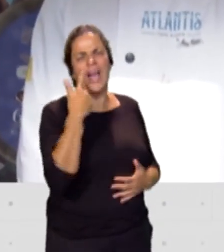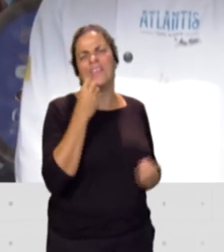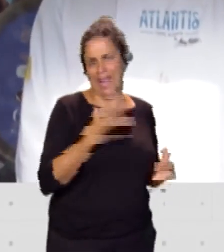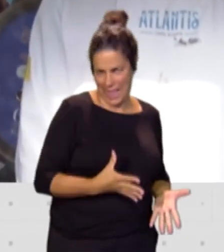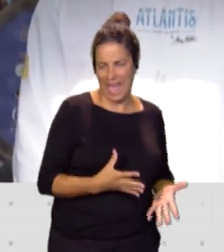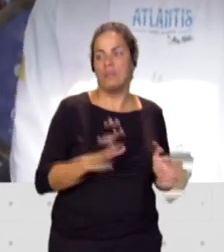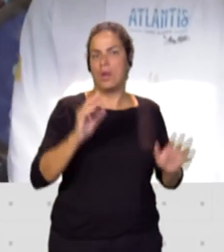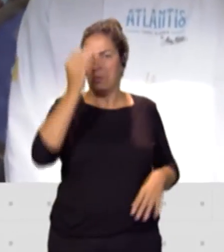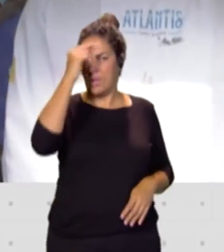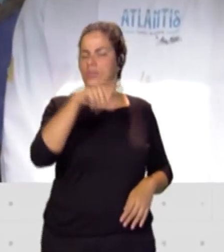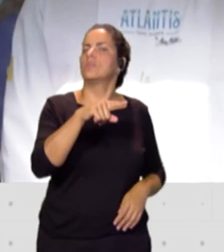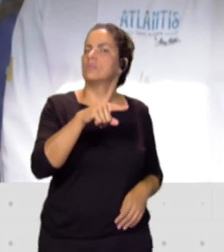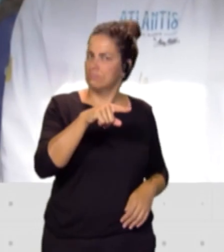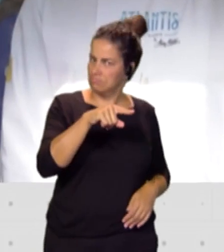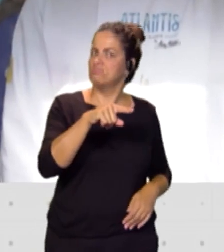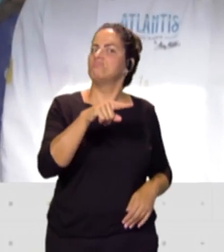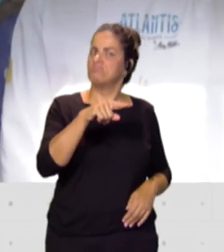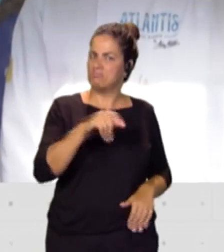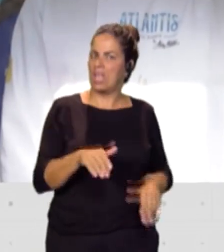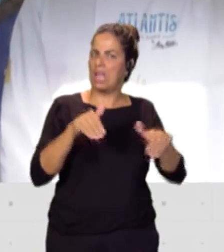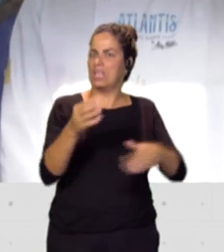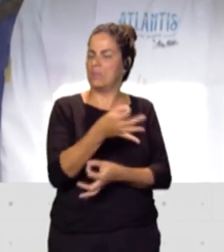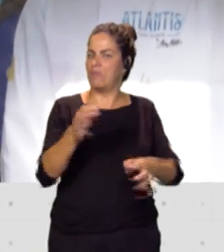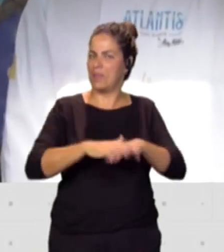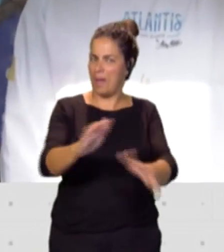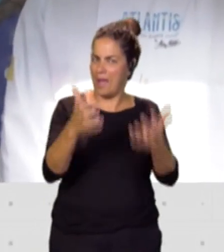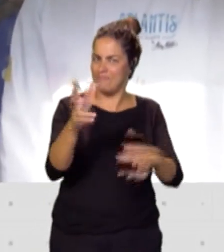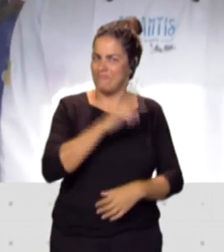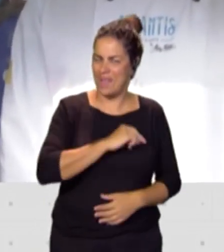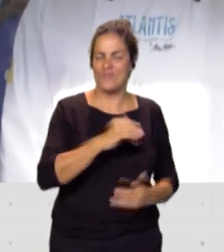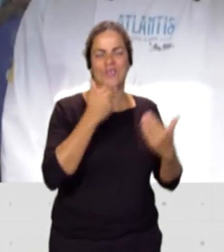yo creo que va a ser buena candidata a ganar ese premio. Gracias, Lucía, buenos días.